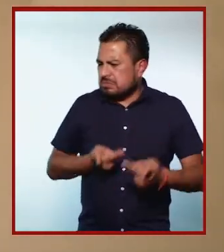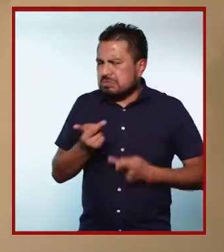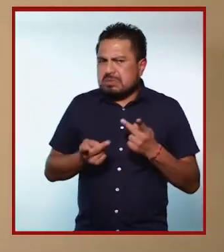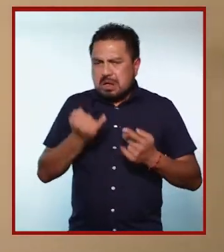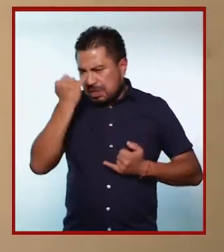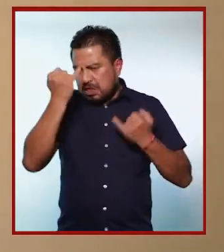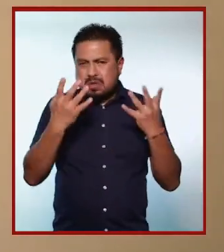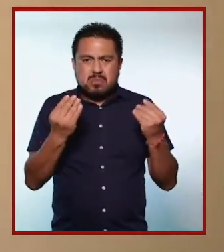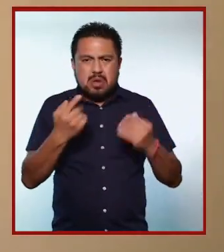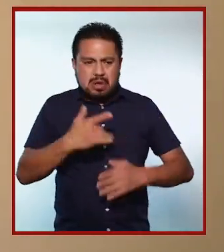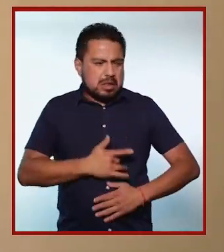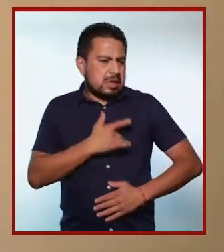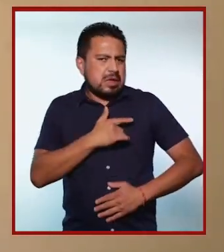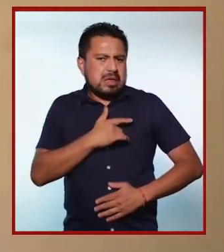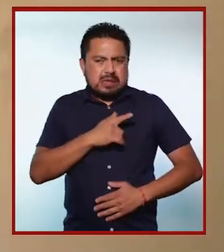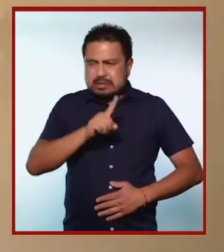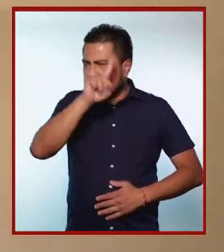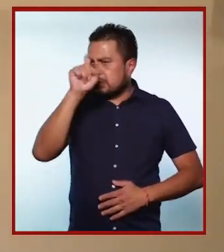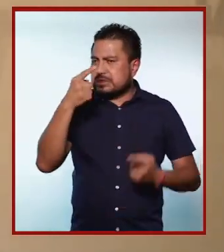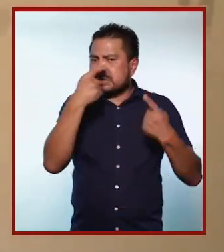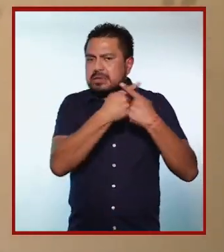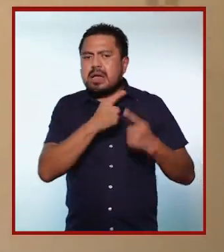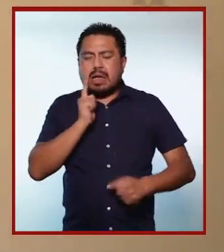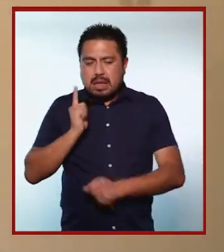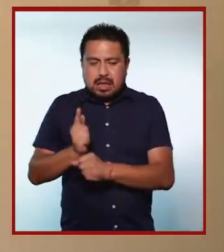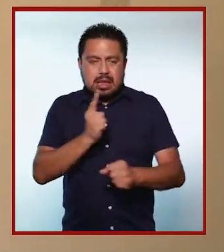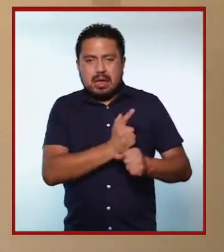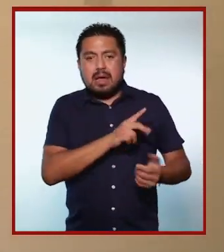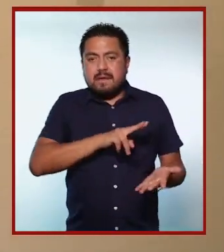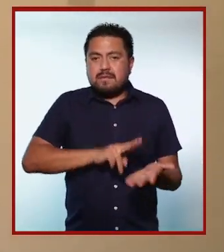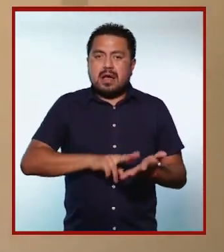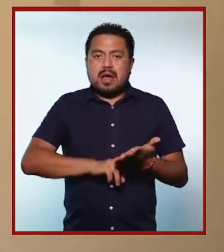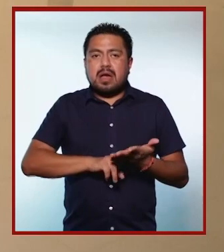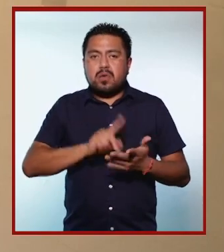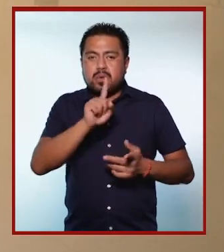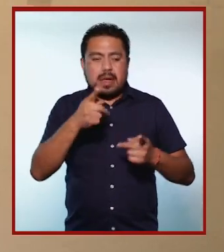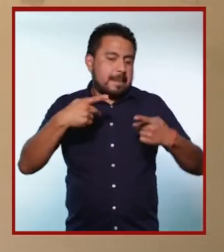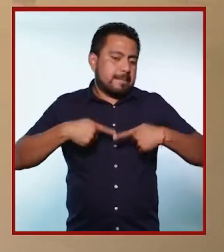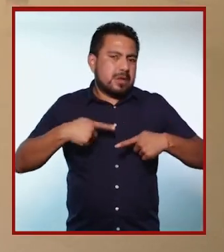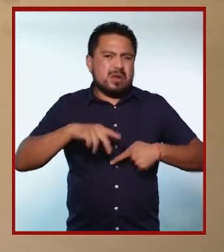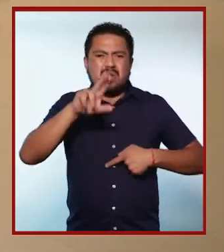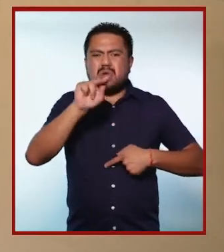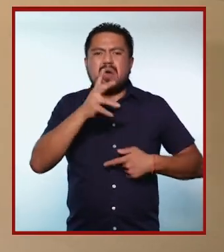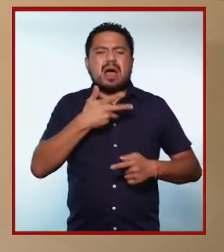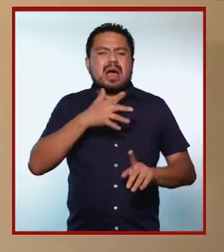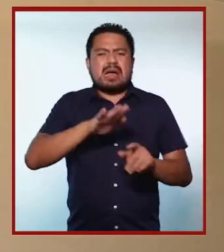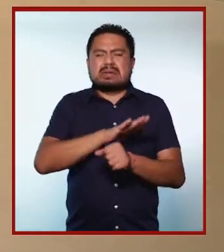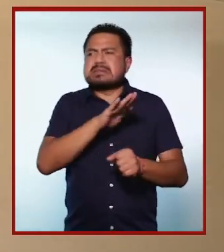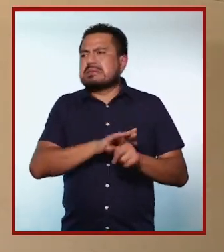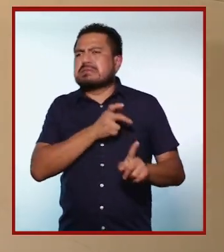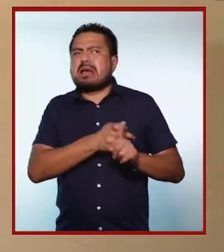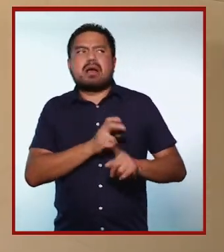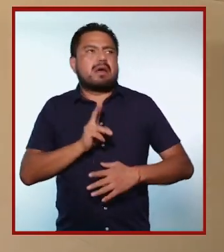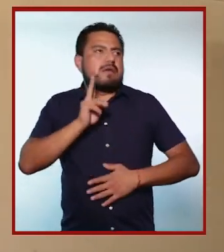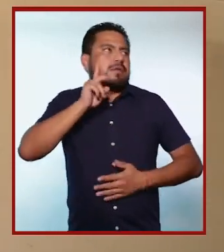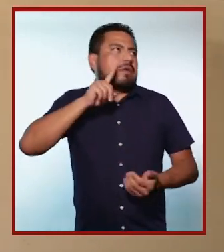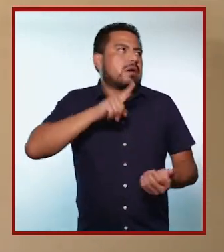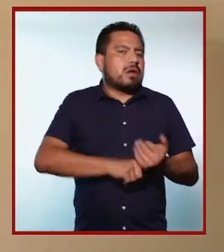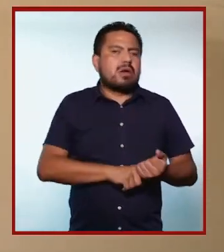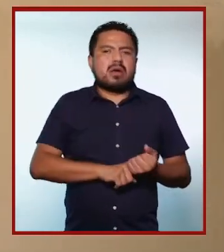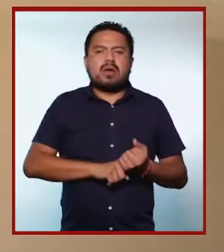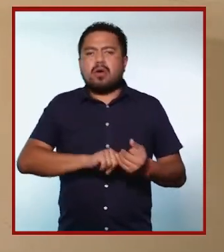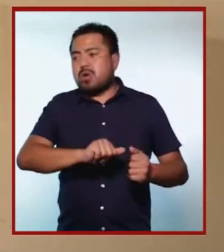cuestionamos muchas ideas, creencias, prejuicios. Descubrimos que el valor de una persona no está en la supuesta